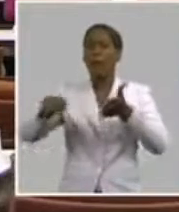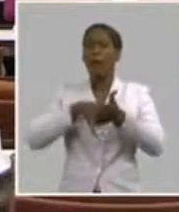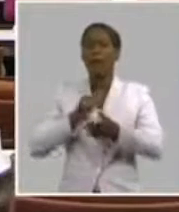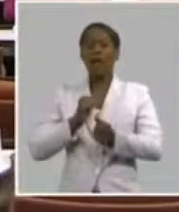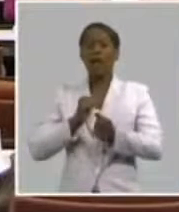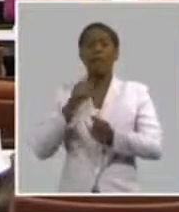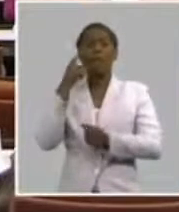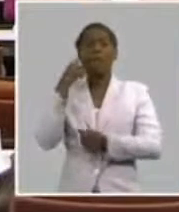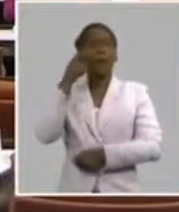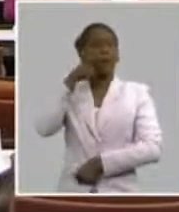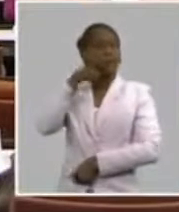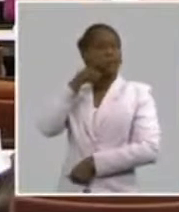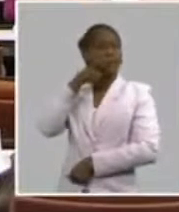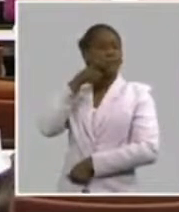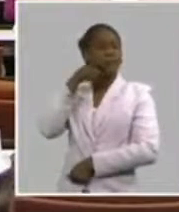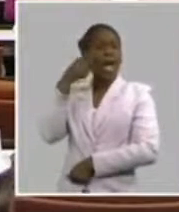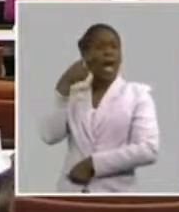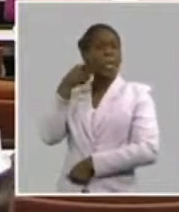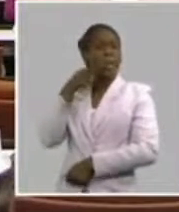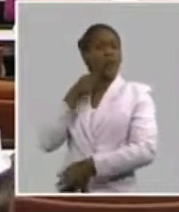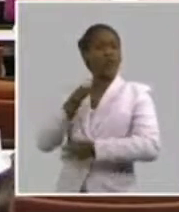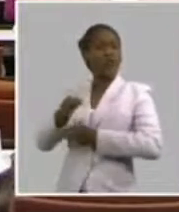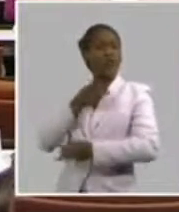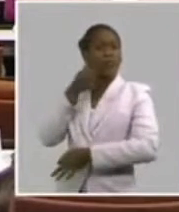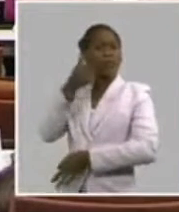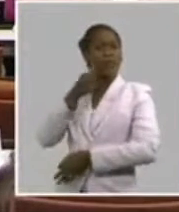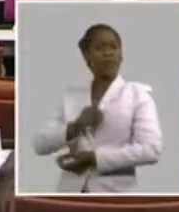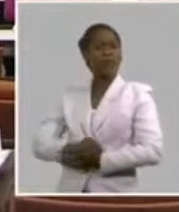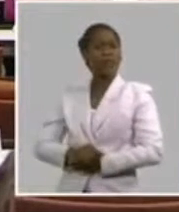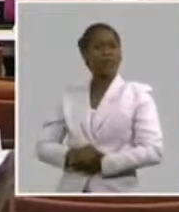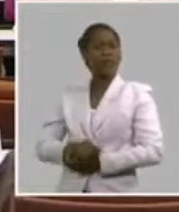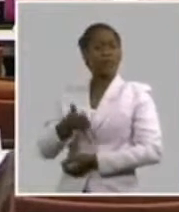Una de las características fundamentales que yo aprecio en un cuadro.